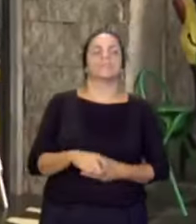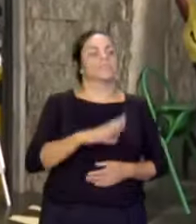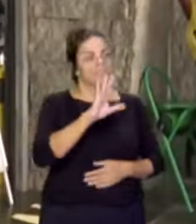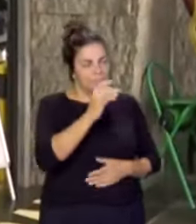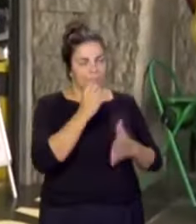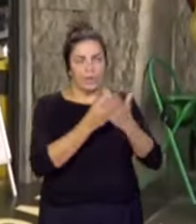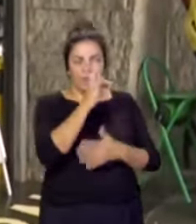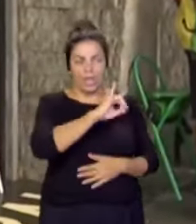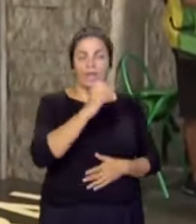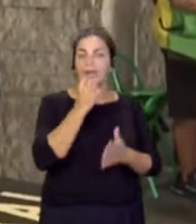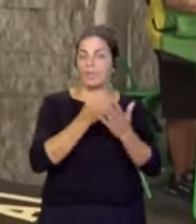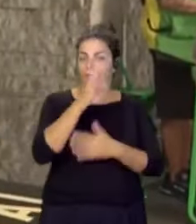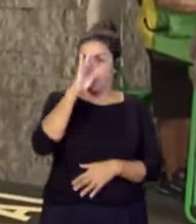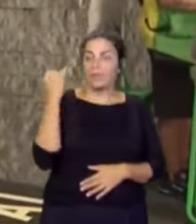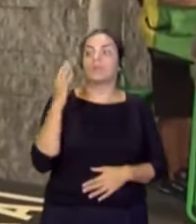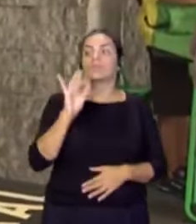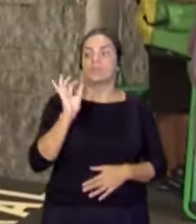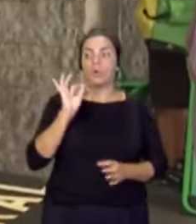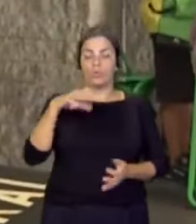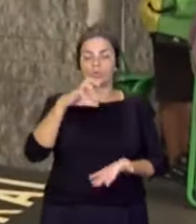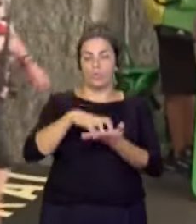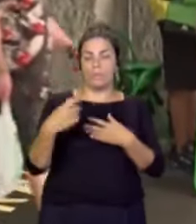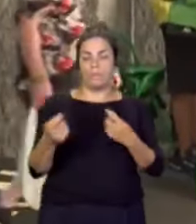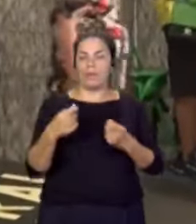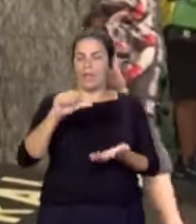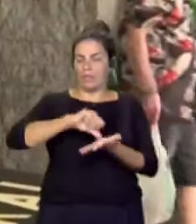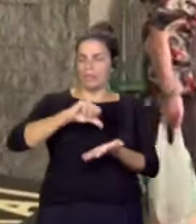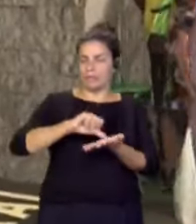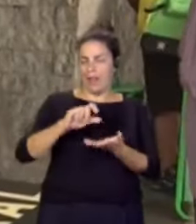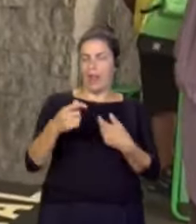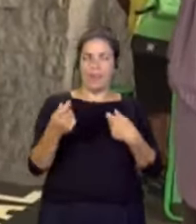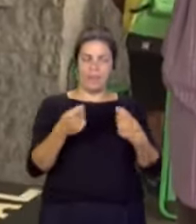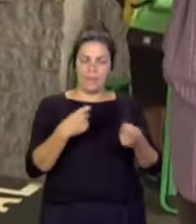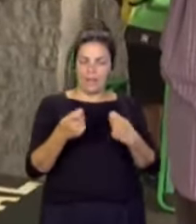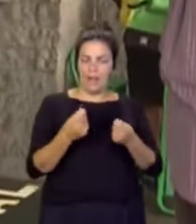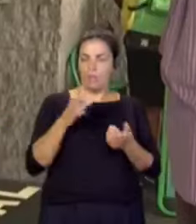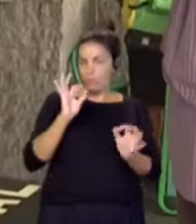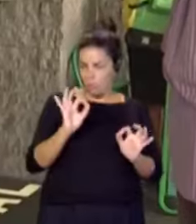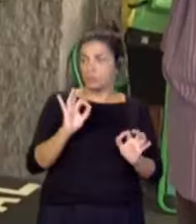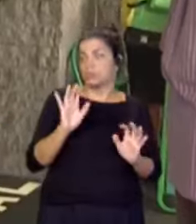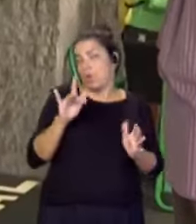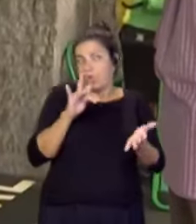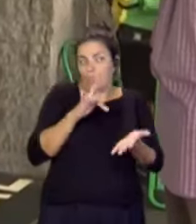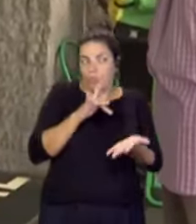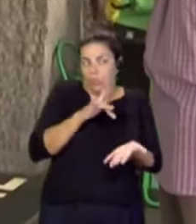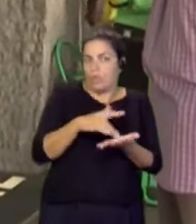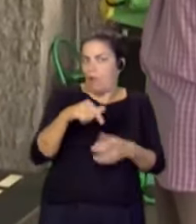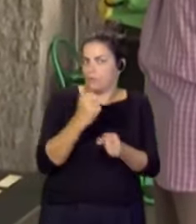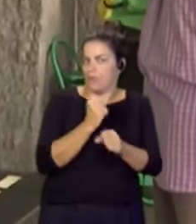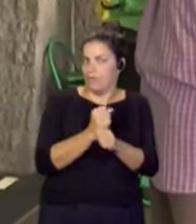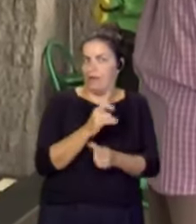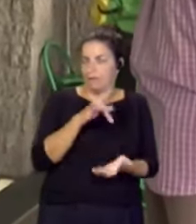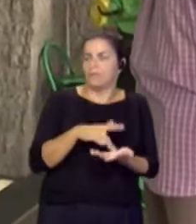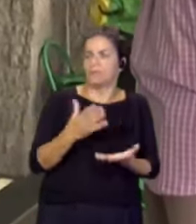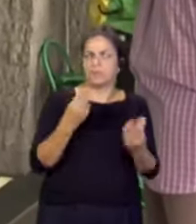Buenos días Pilar, pues sí, porque estamos en el mercado central, en un mercado de abasto, en un día laborable como este, pues con mucha gente y deben